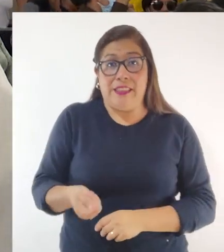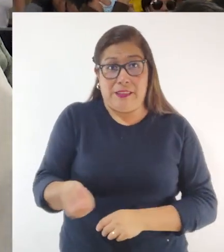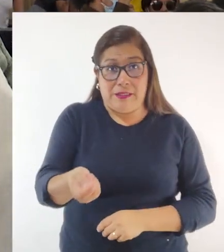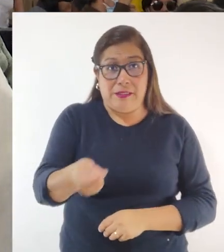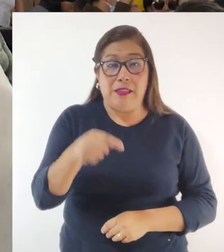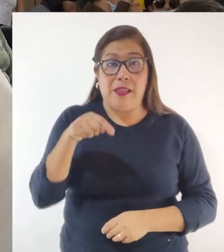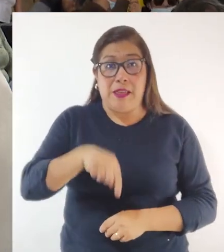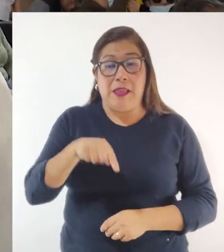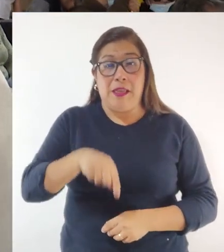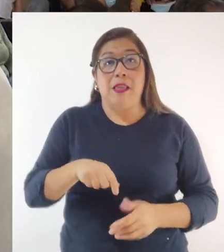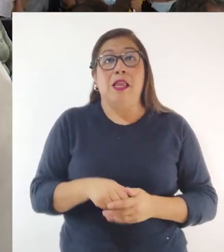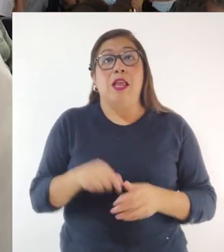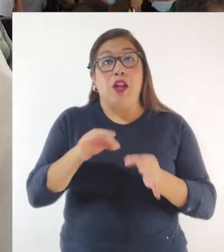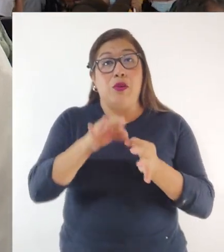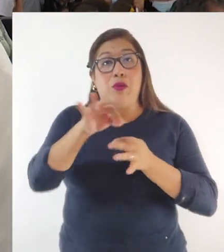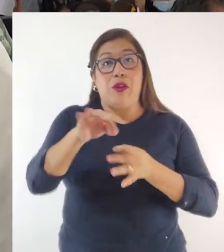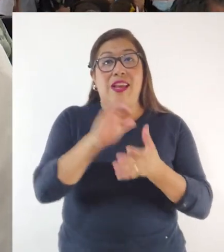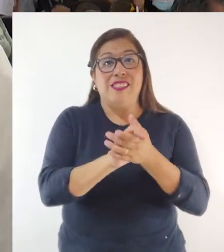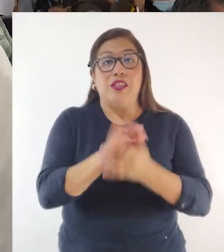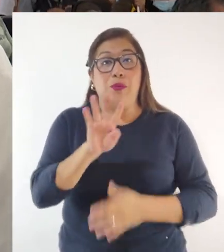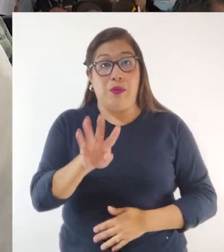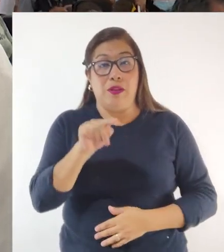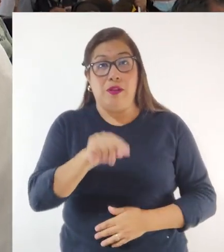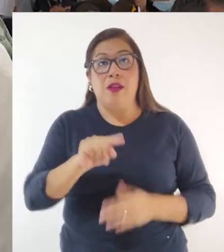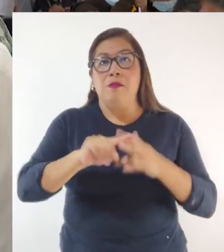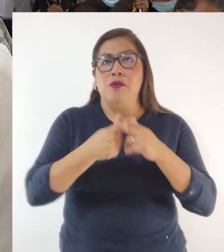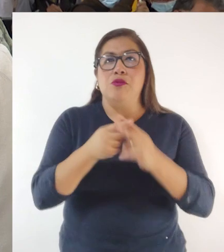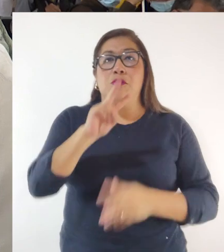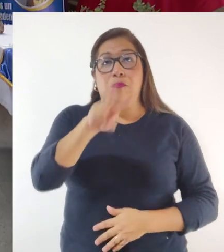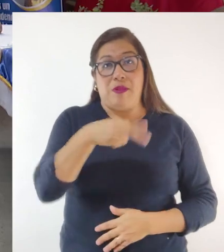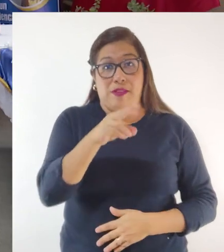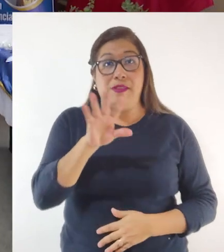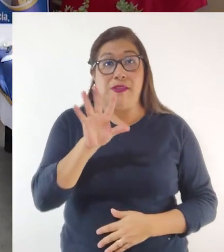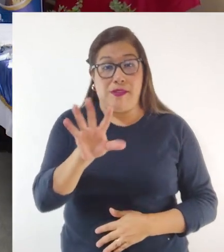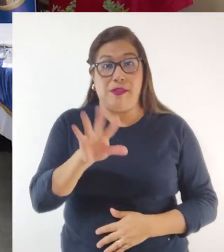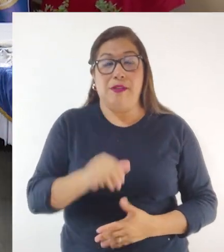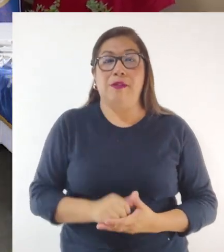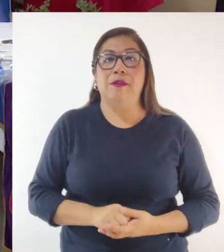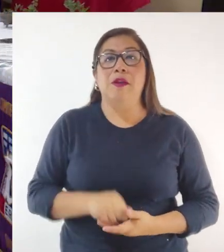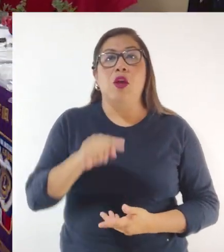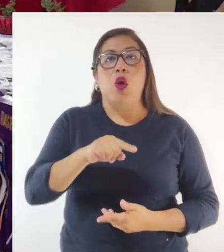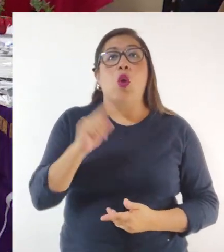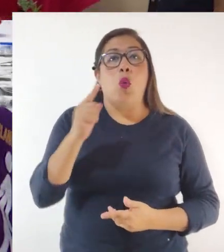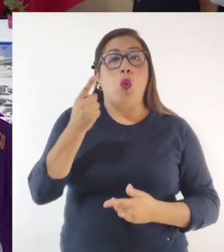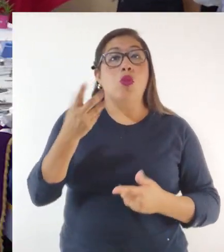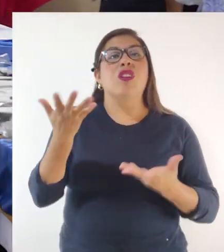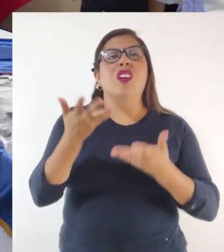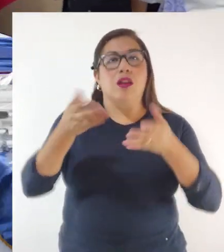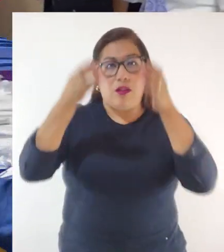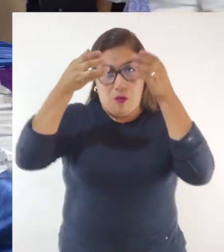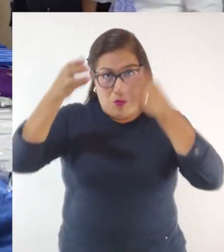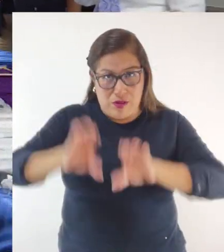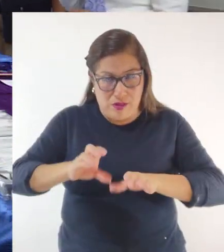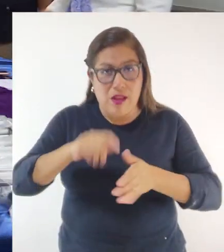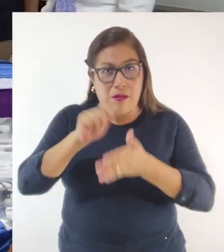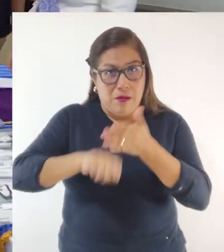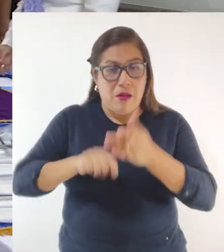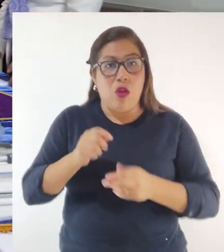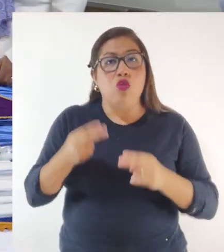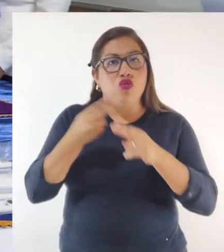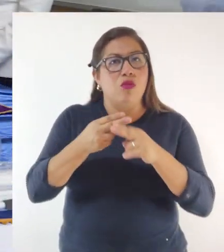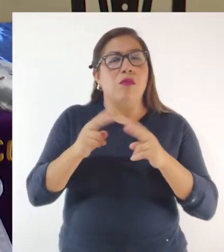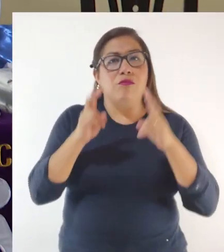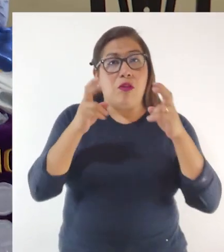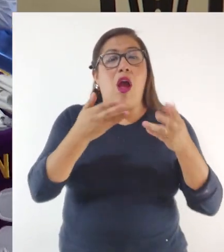bastones, bueno, acá en el Distrito H4, empezó en el 2005, que en una convención se